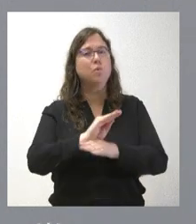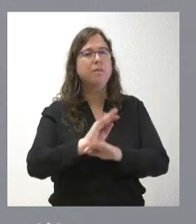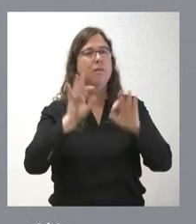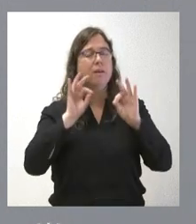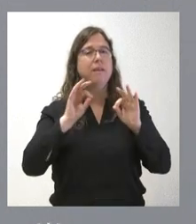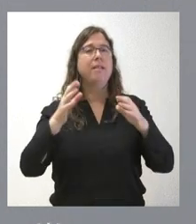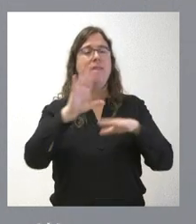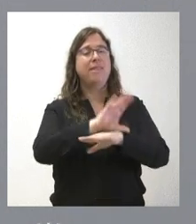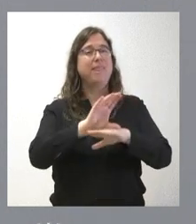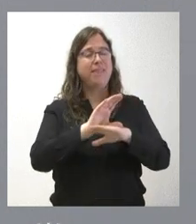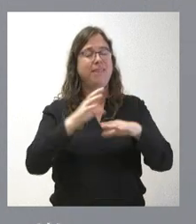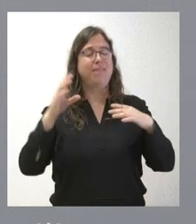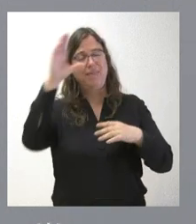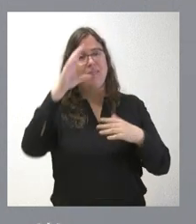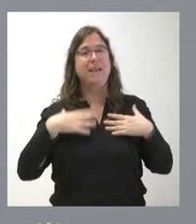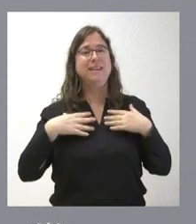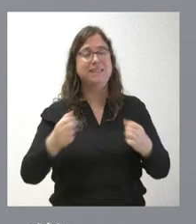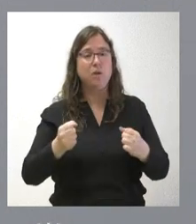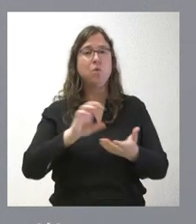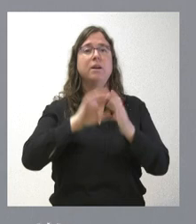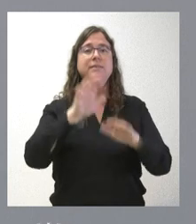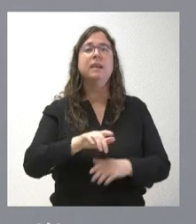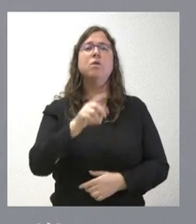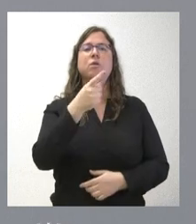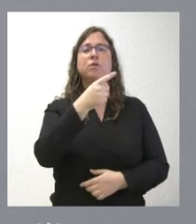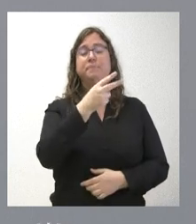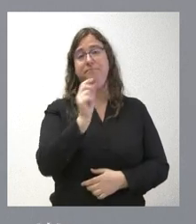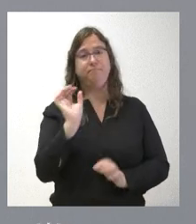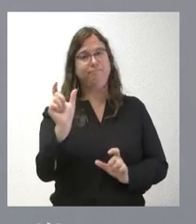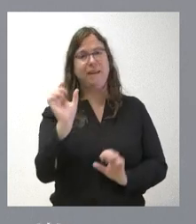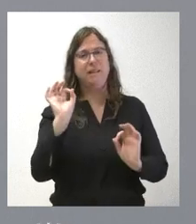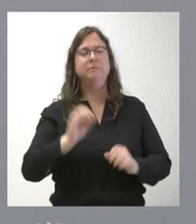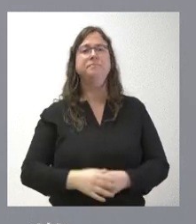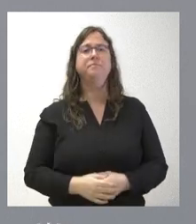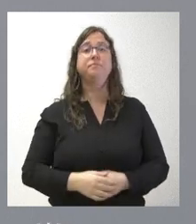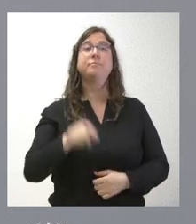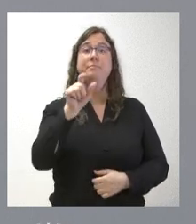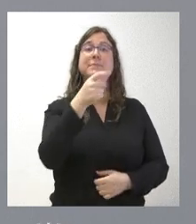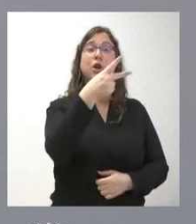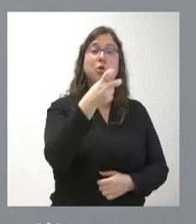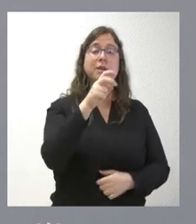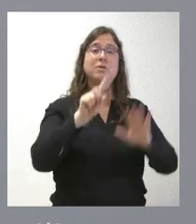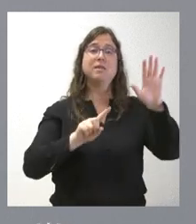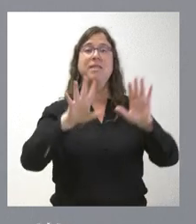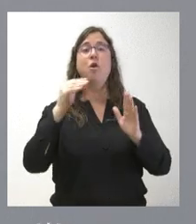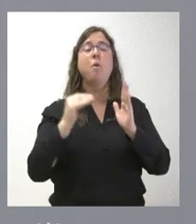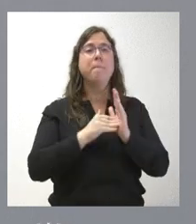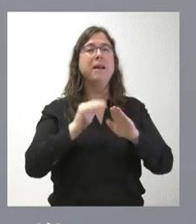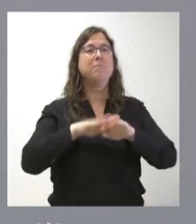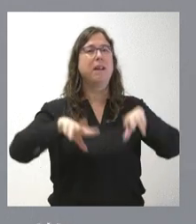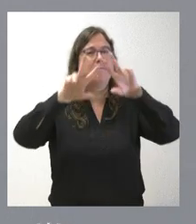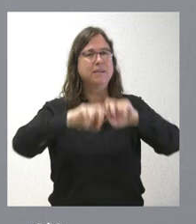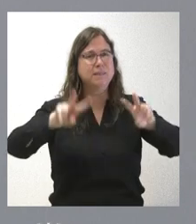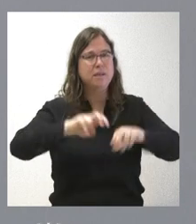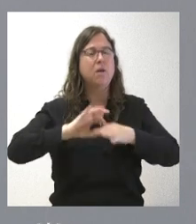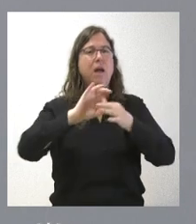Salud de Castilla y León, que suman 375.000 euros, de los cuales 265.000 son para actividades de investigación en